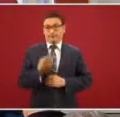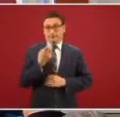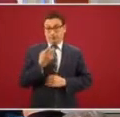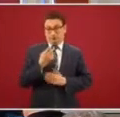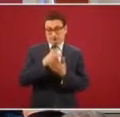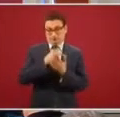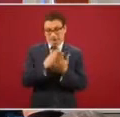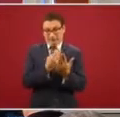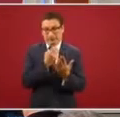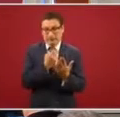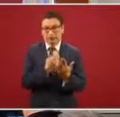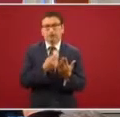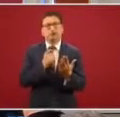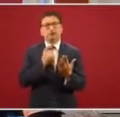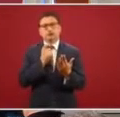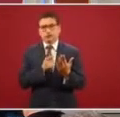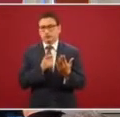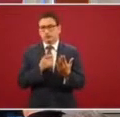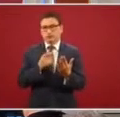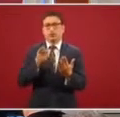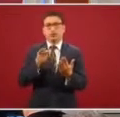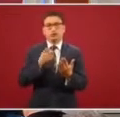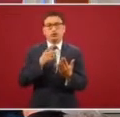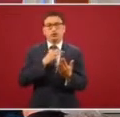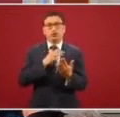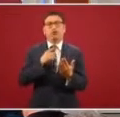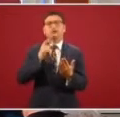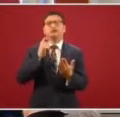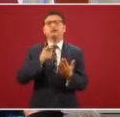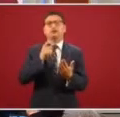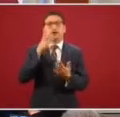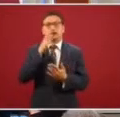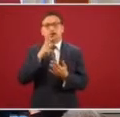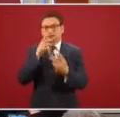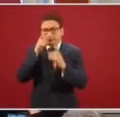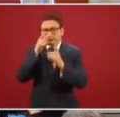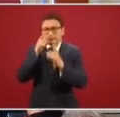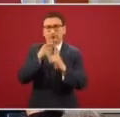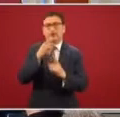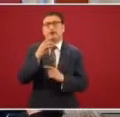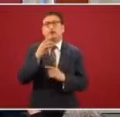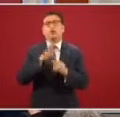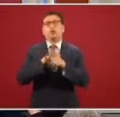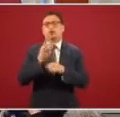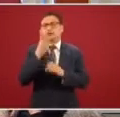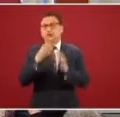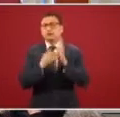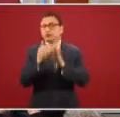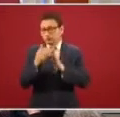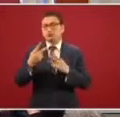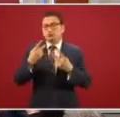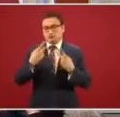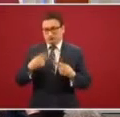cuenta con casi tres millones de beneficiarios ya con una